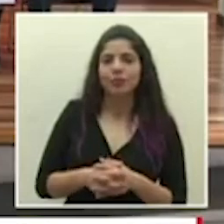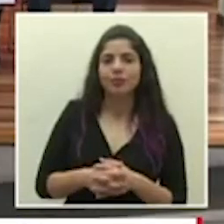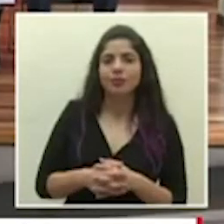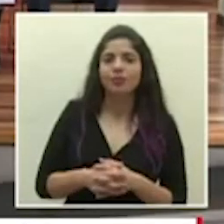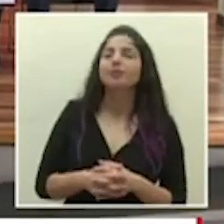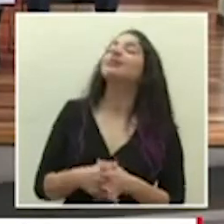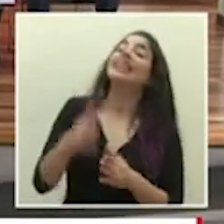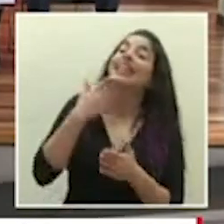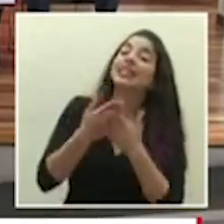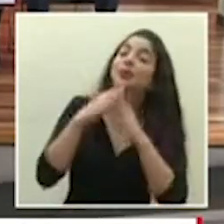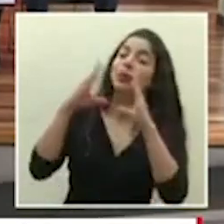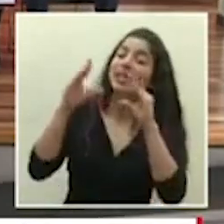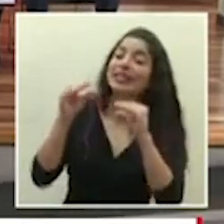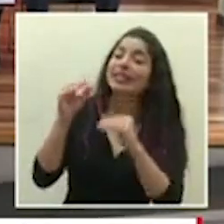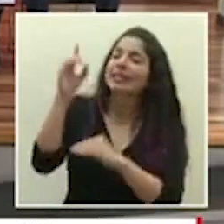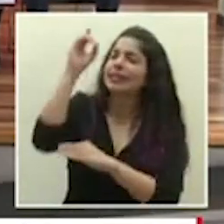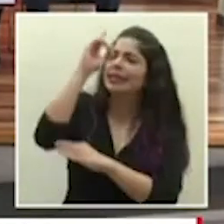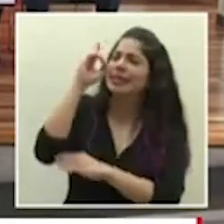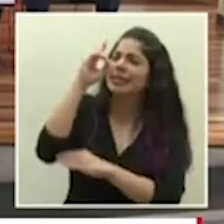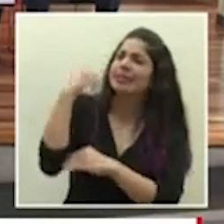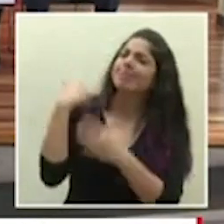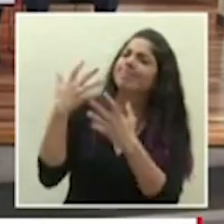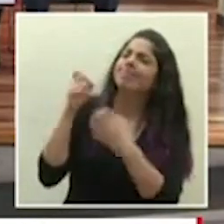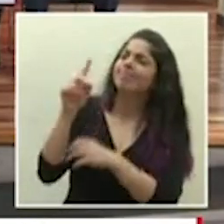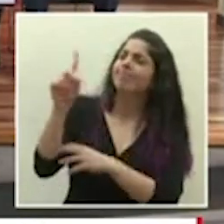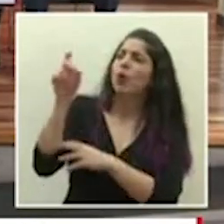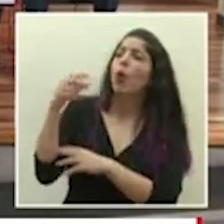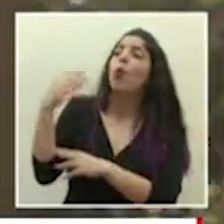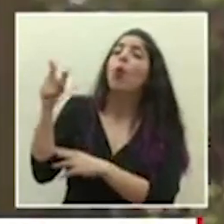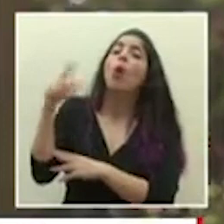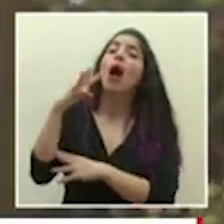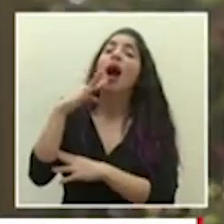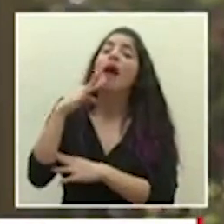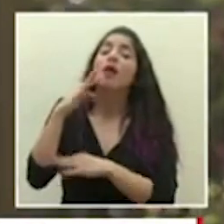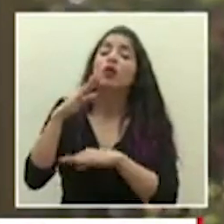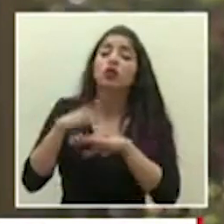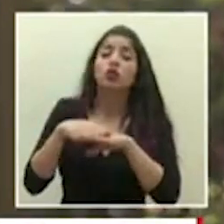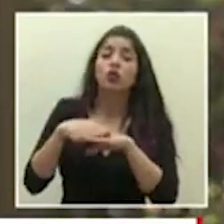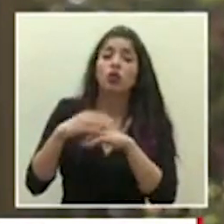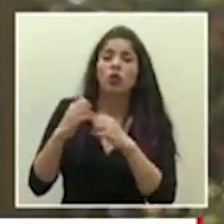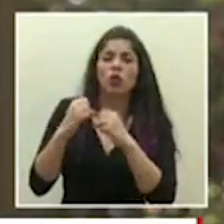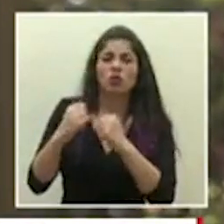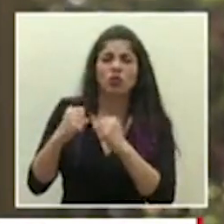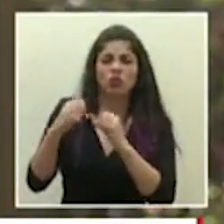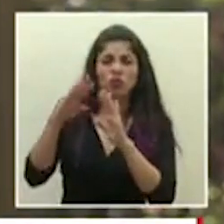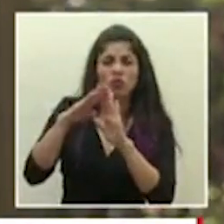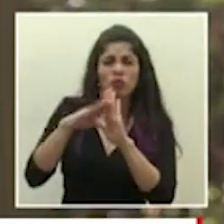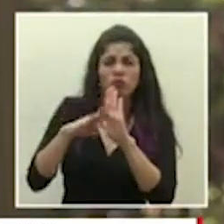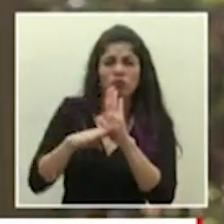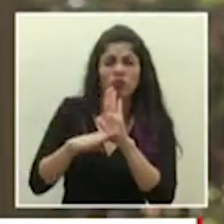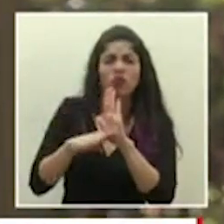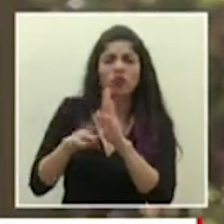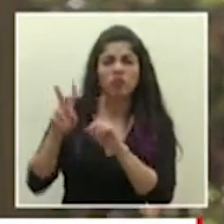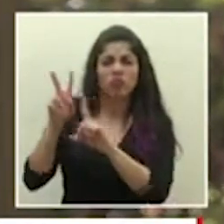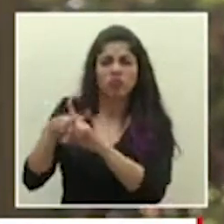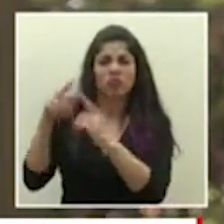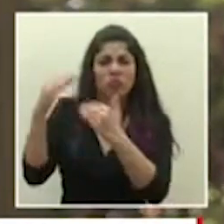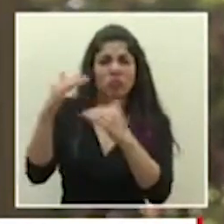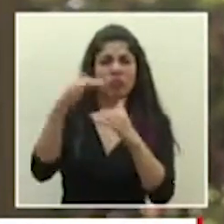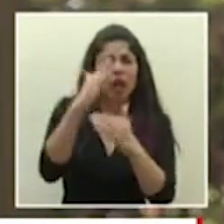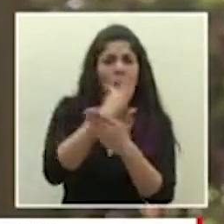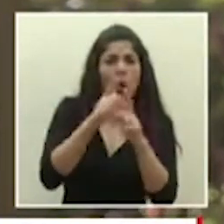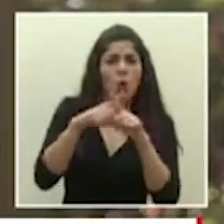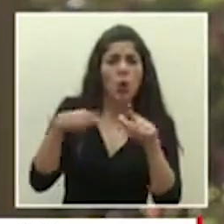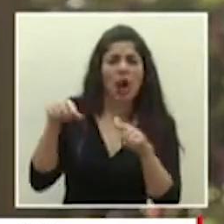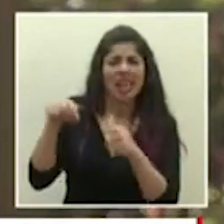Gracias buenas tardes Don Daniel queríamos consultarle cuando usted habla del endurecimiento de restricciones en zonas geográficas específicas eso podría ser